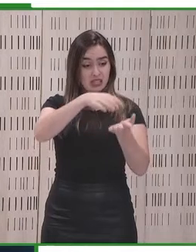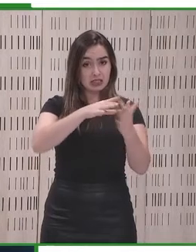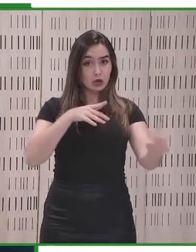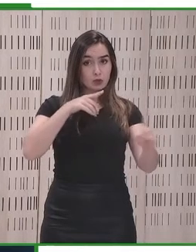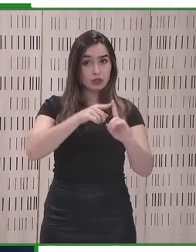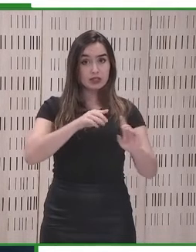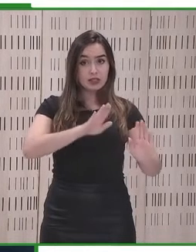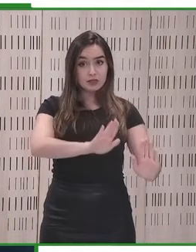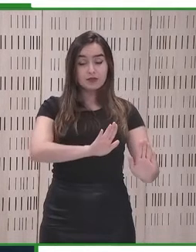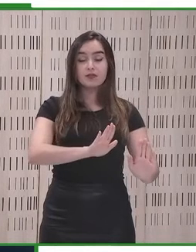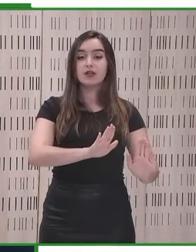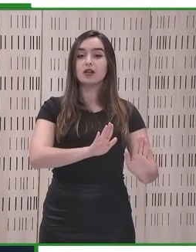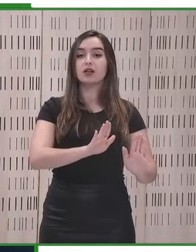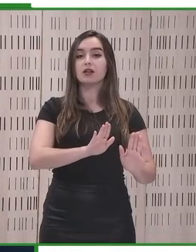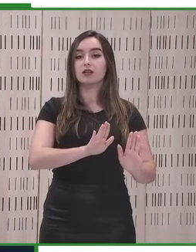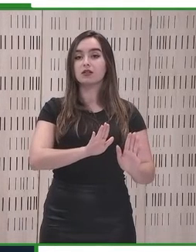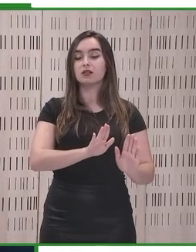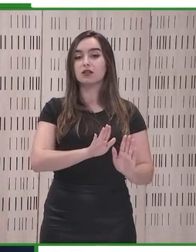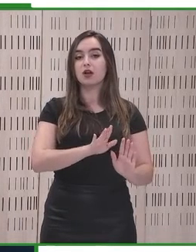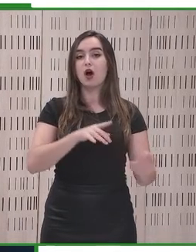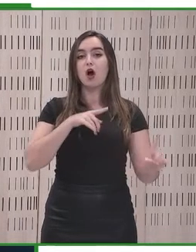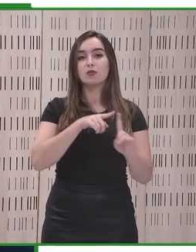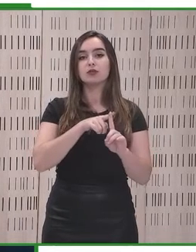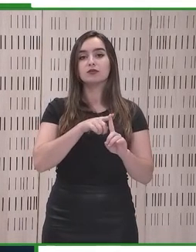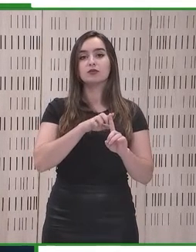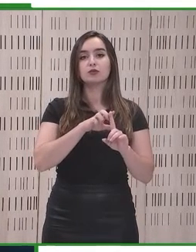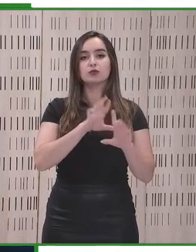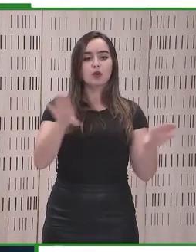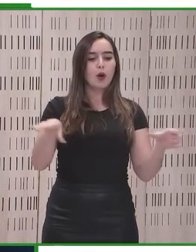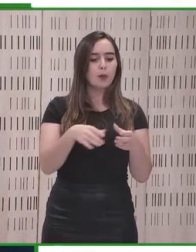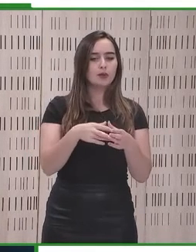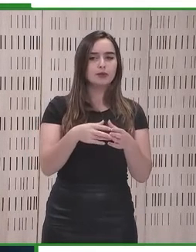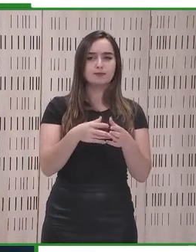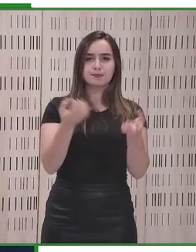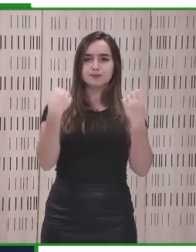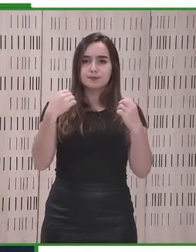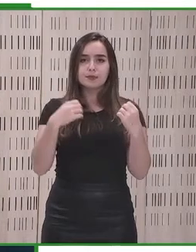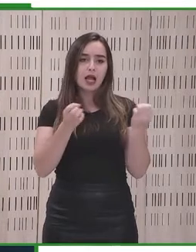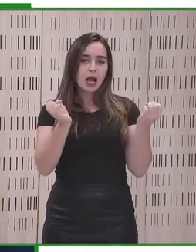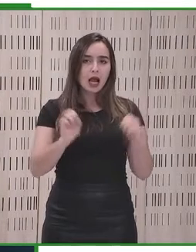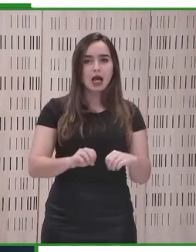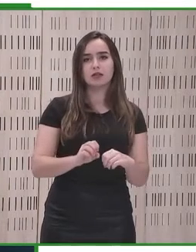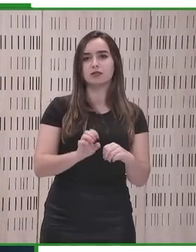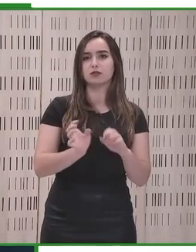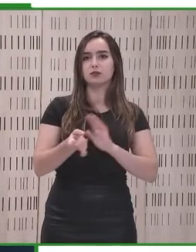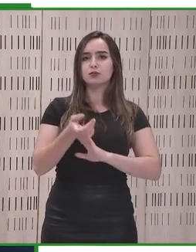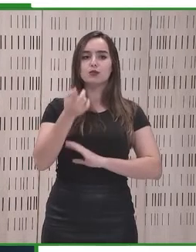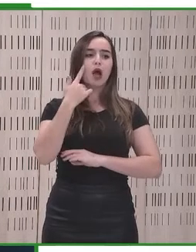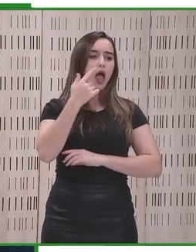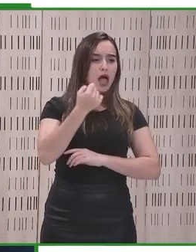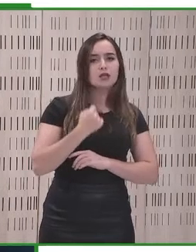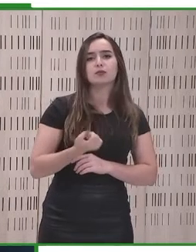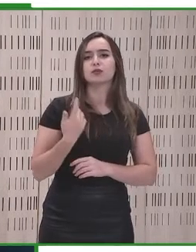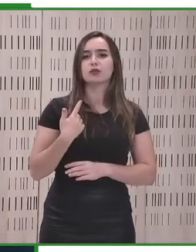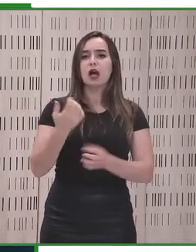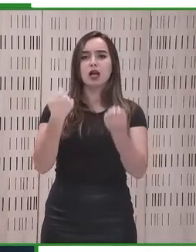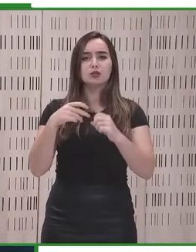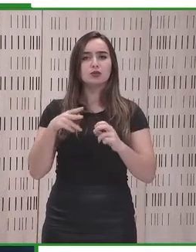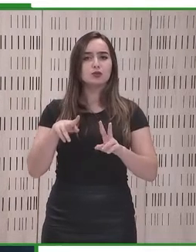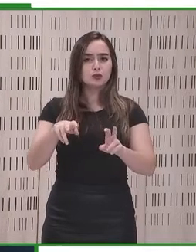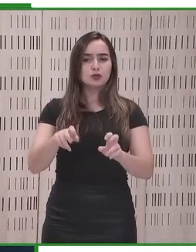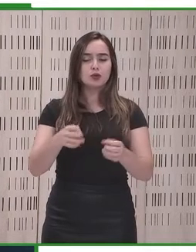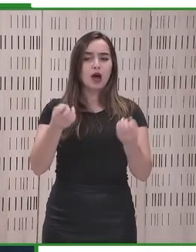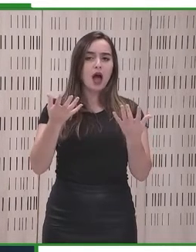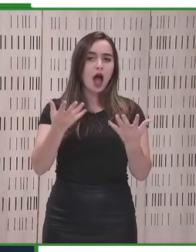en todos los estados miembro. Desde este centro de recursos se van a crear una